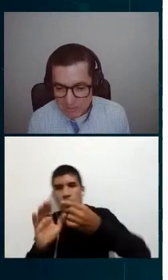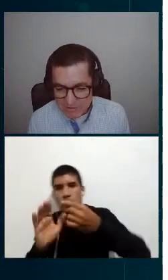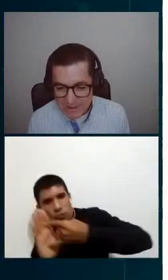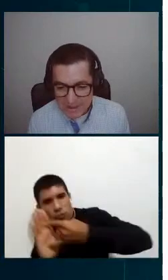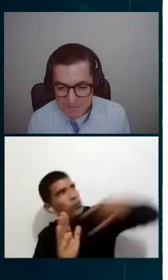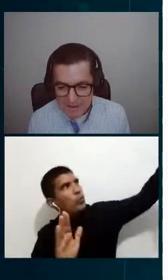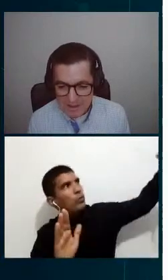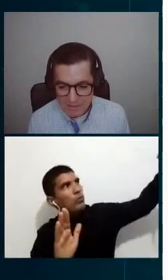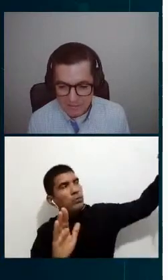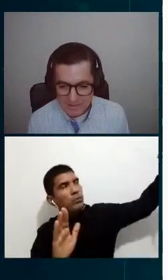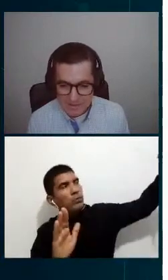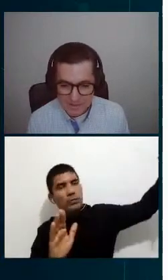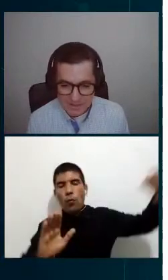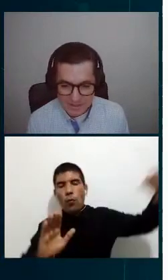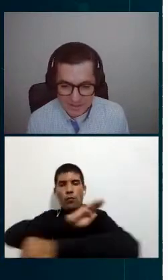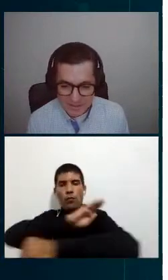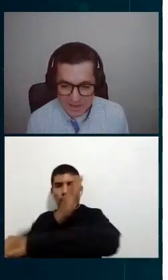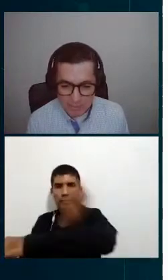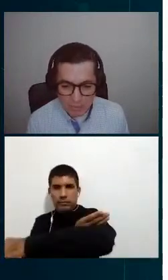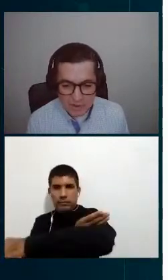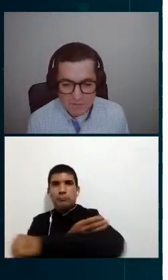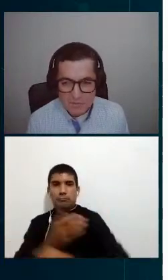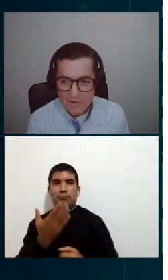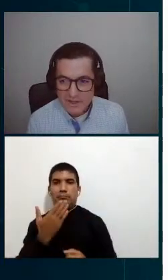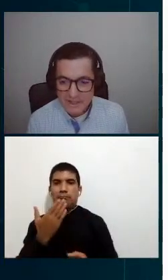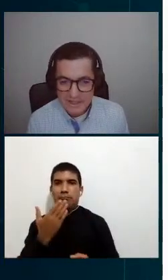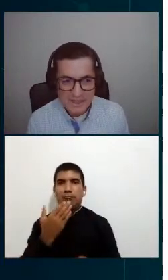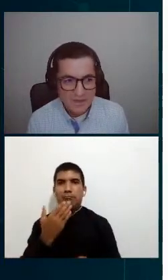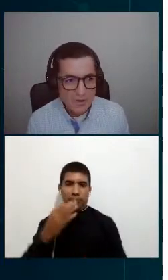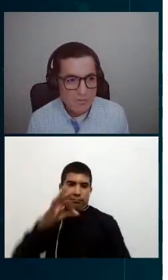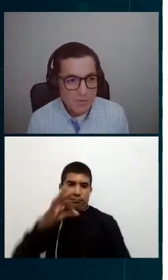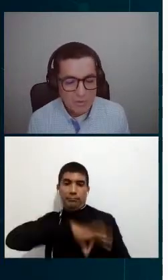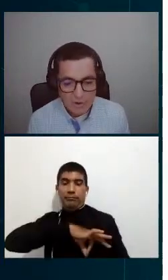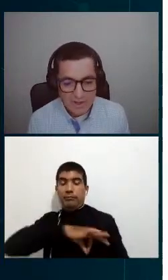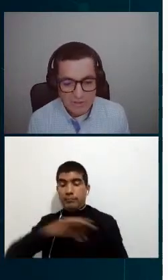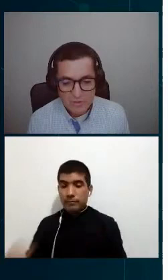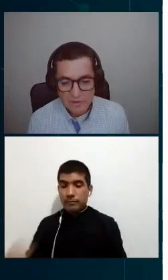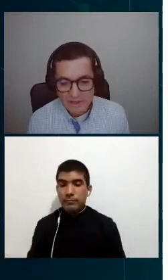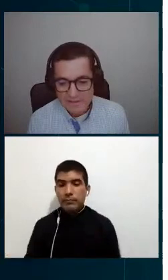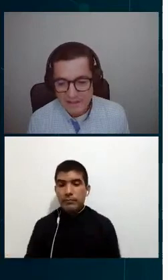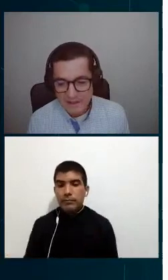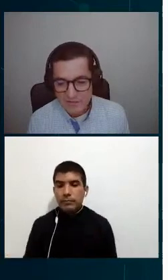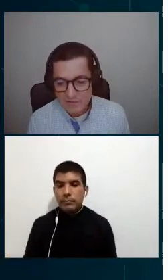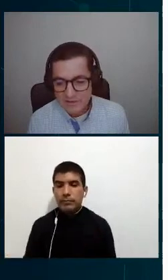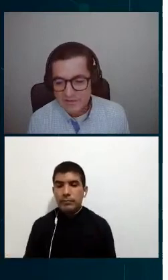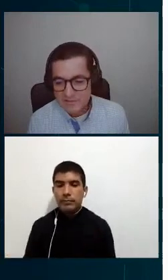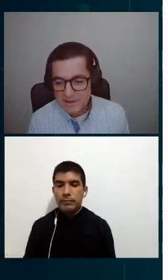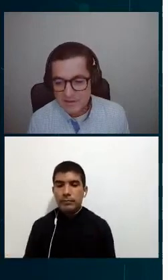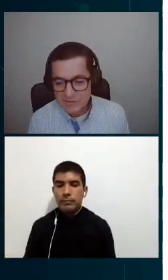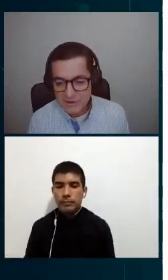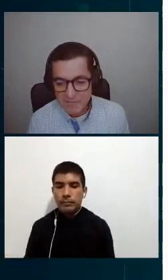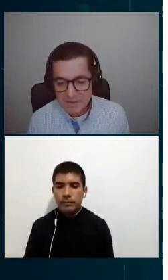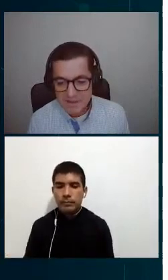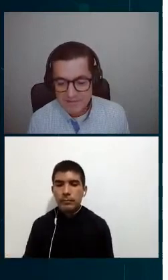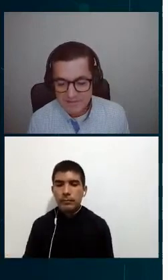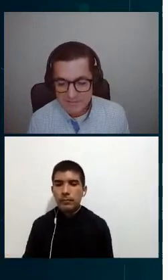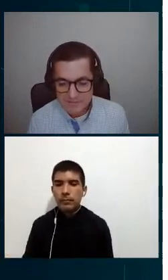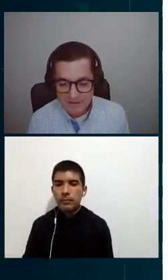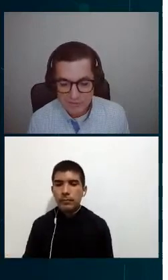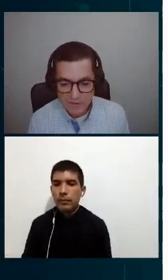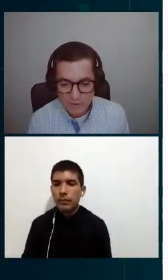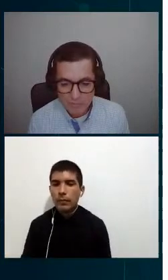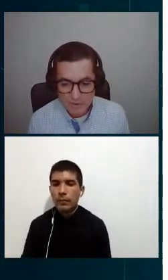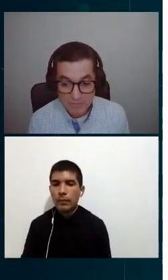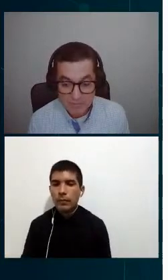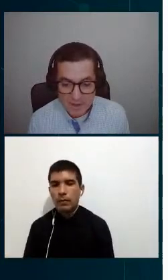de los que están en el mercado y por último como reto la integración del sistema de gestión AMI al